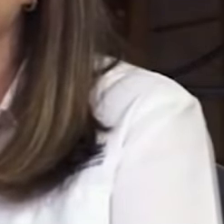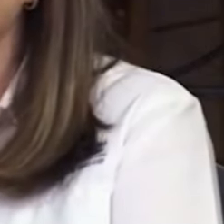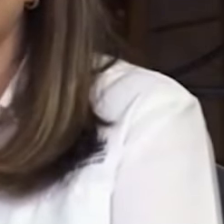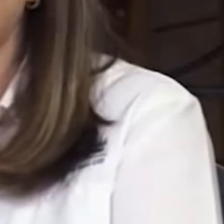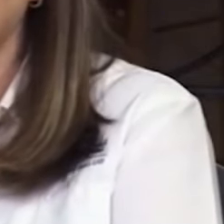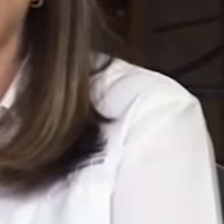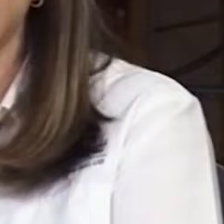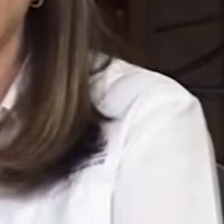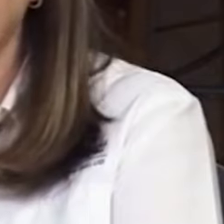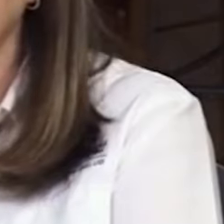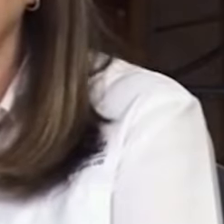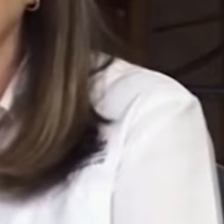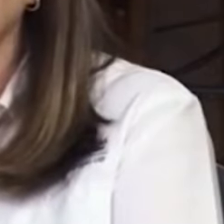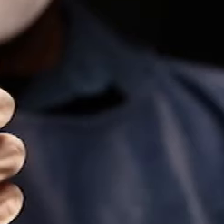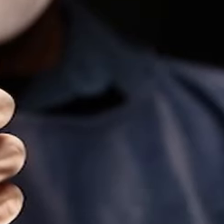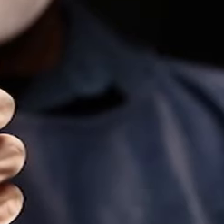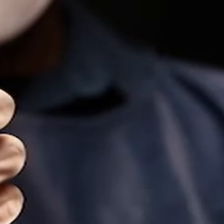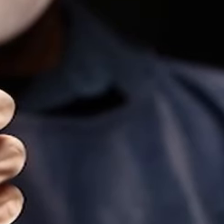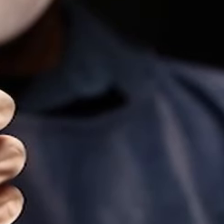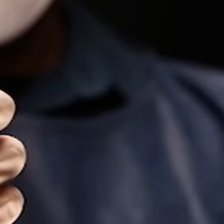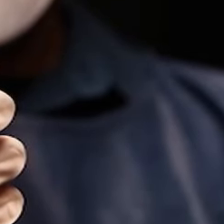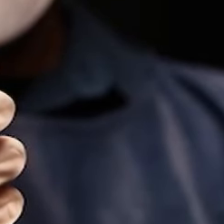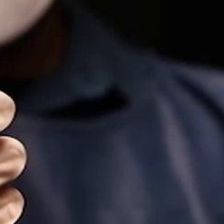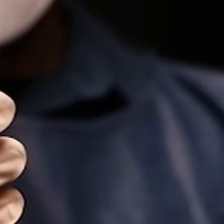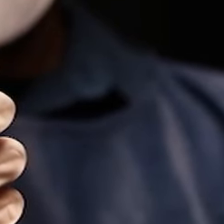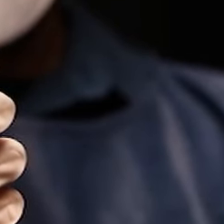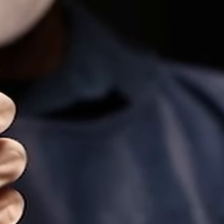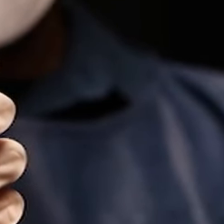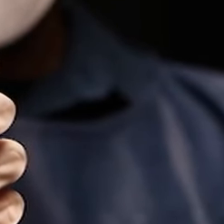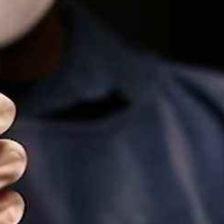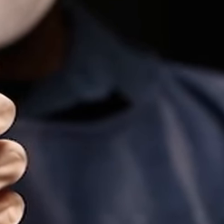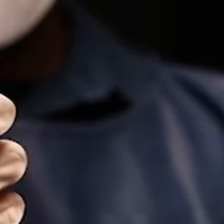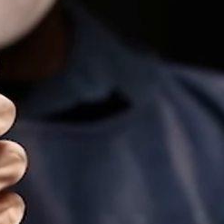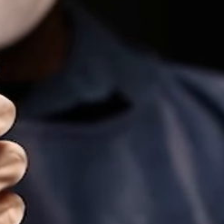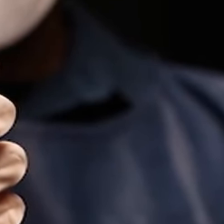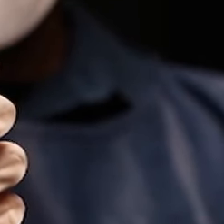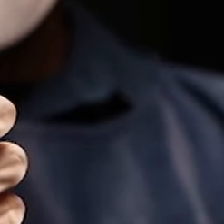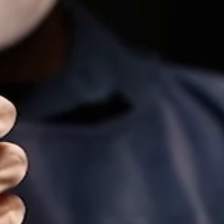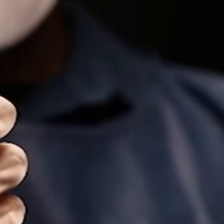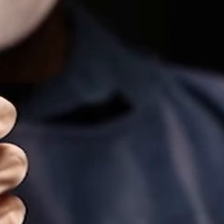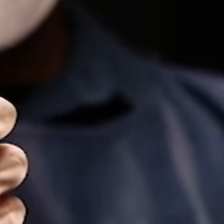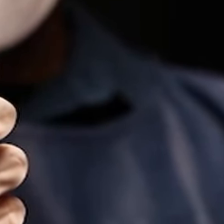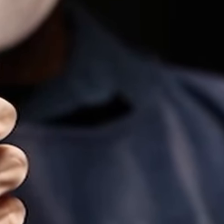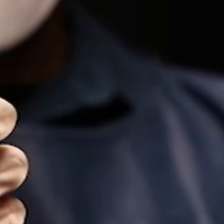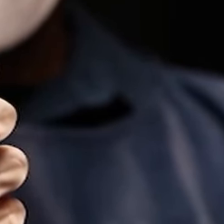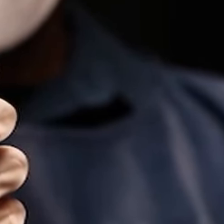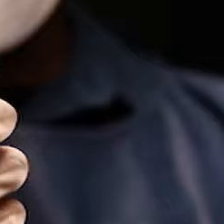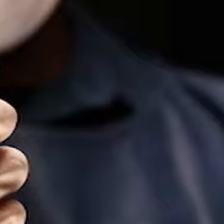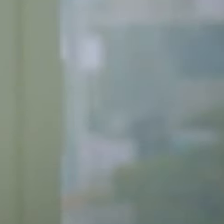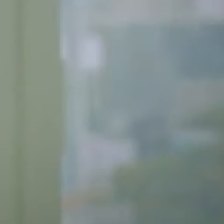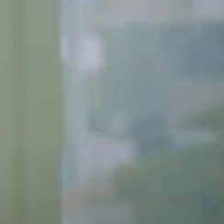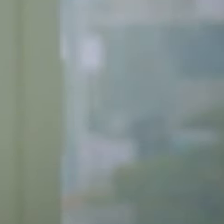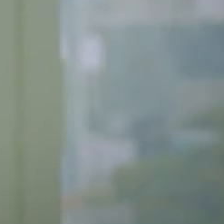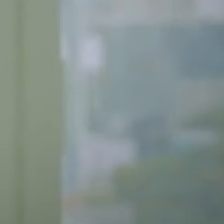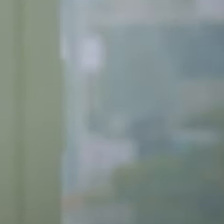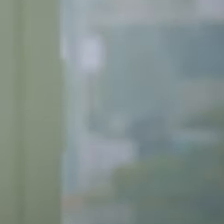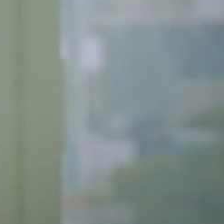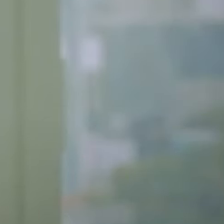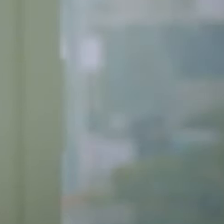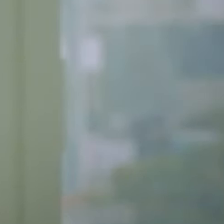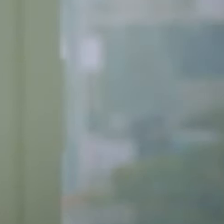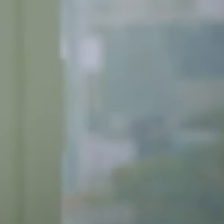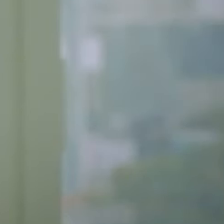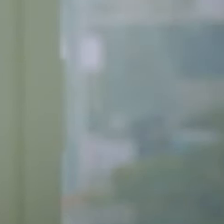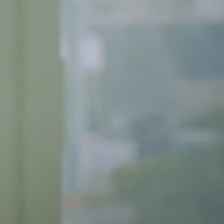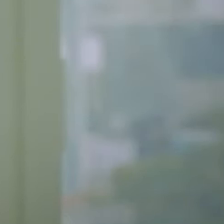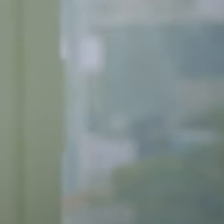tarde a Panamá. Vidas cruzadas, diario de una sobrevivencia. Nos ha enseñado muchas cosas distintas